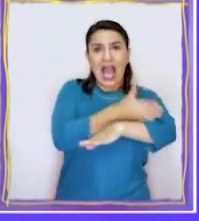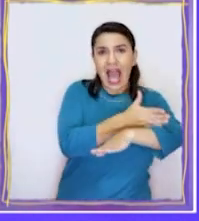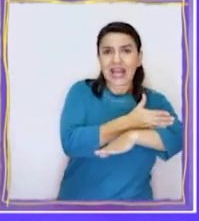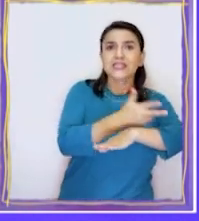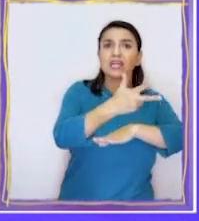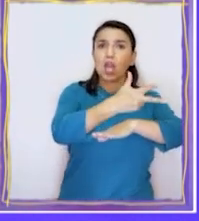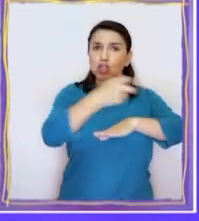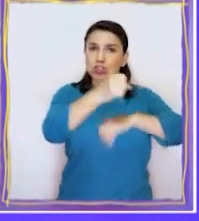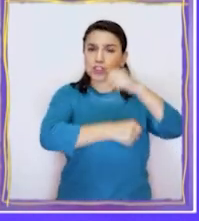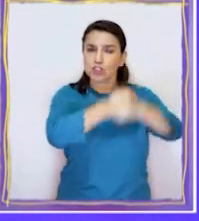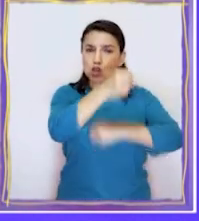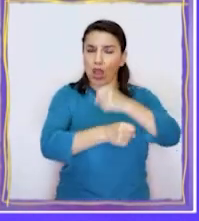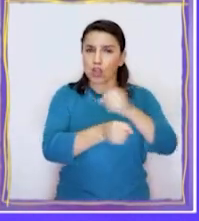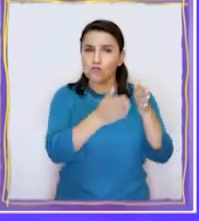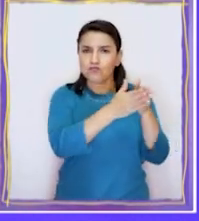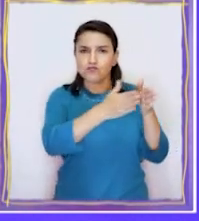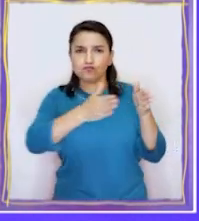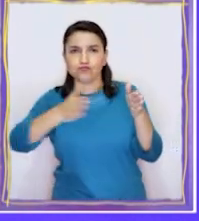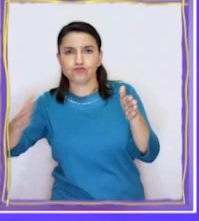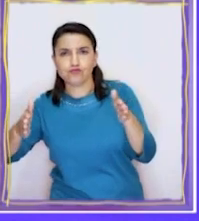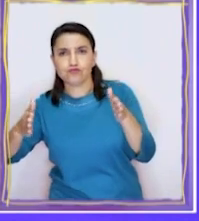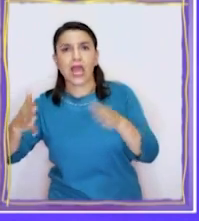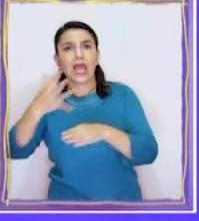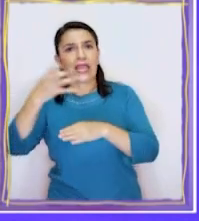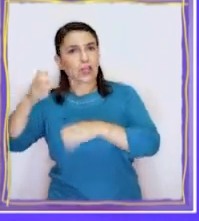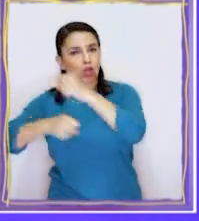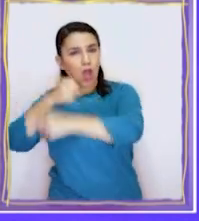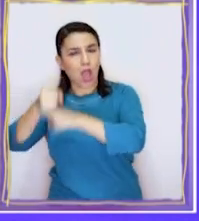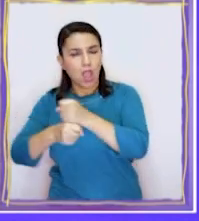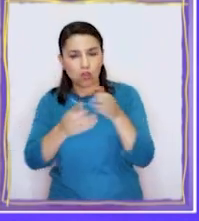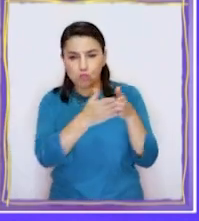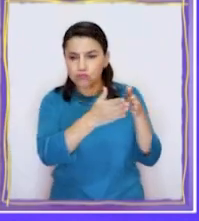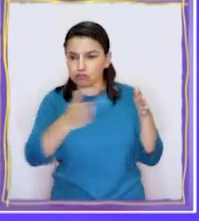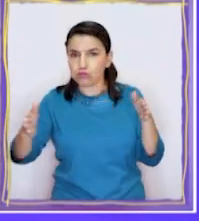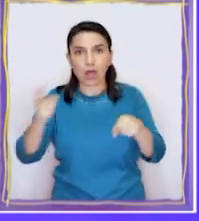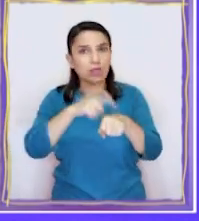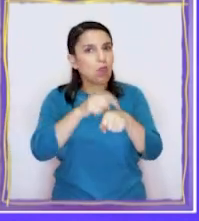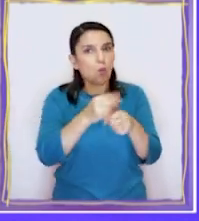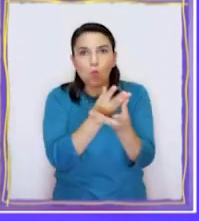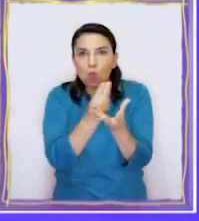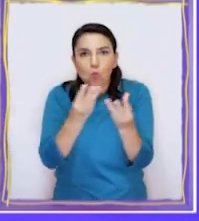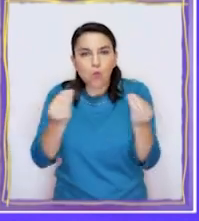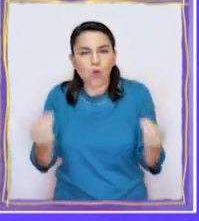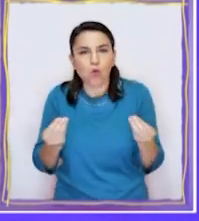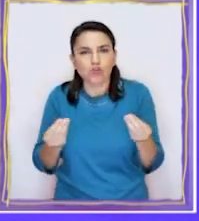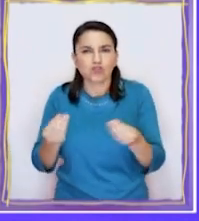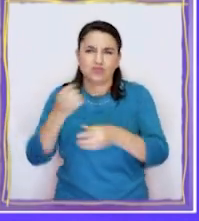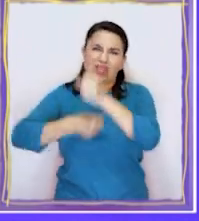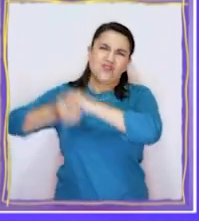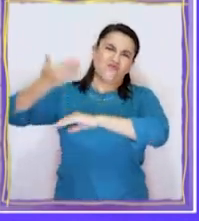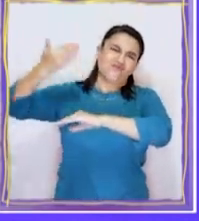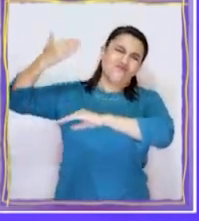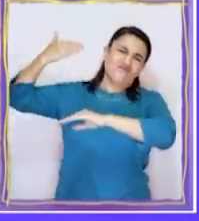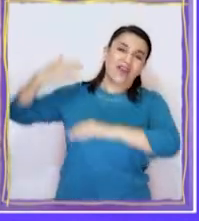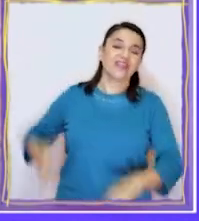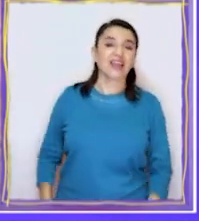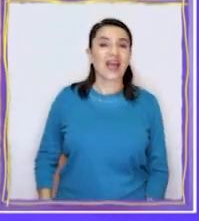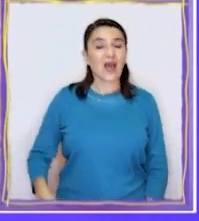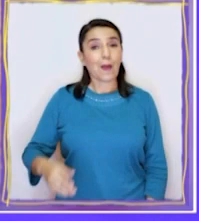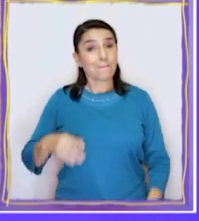hasta el V d.C. Es decir, vivieron mucho tiempo y hace mucho tiempo atrás.